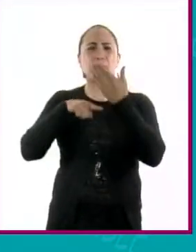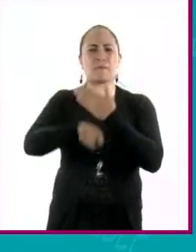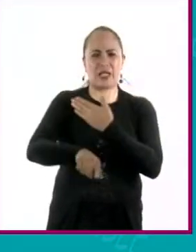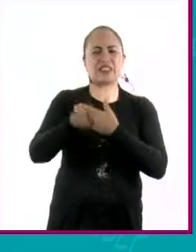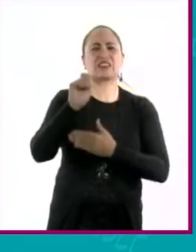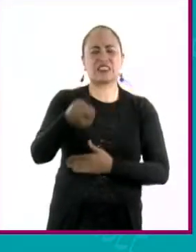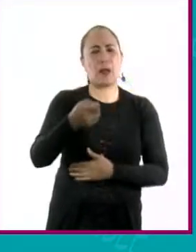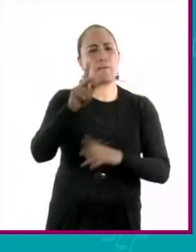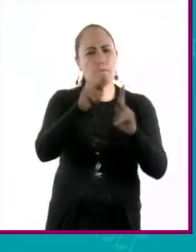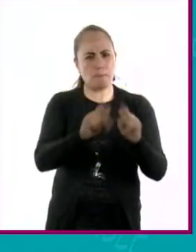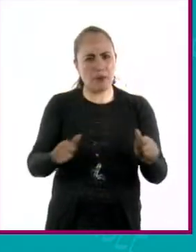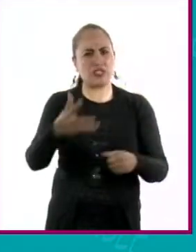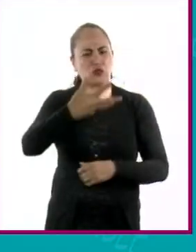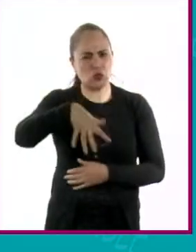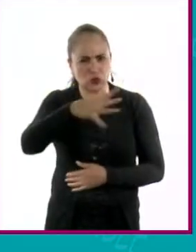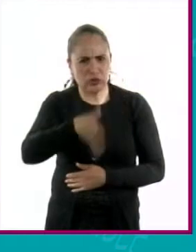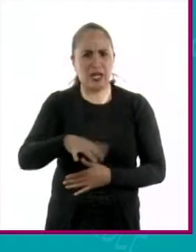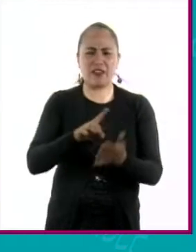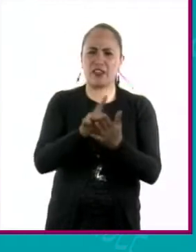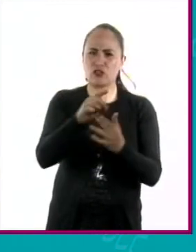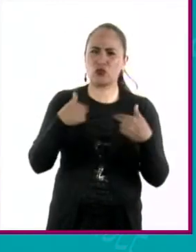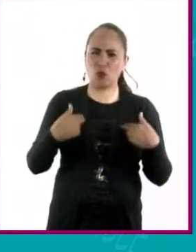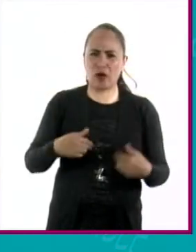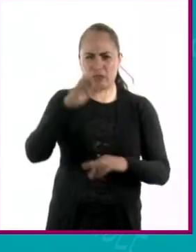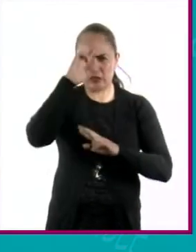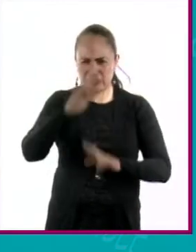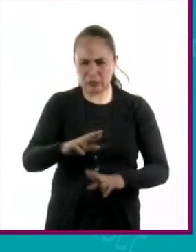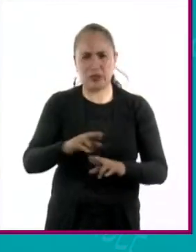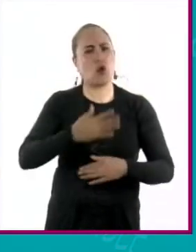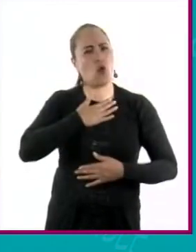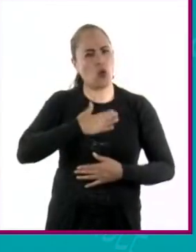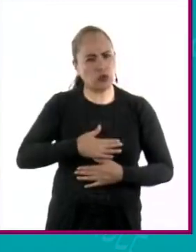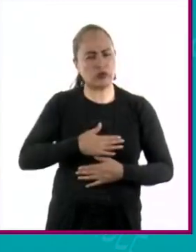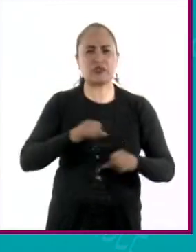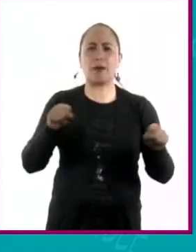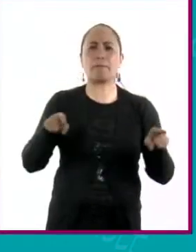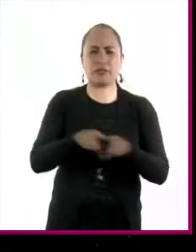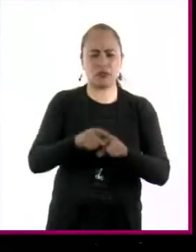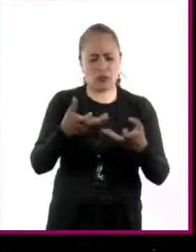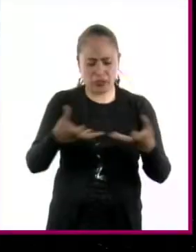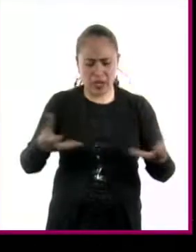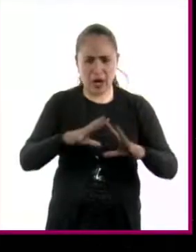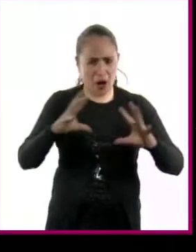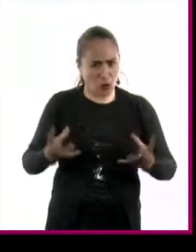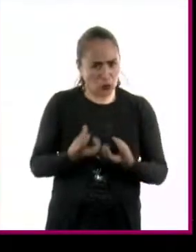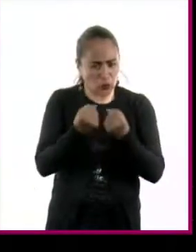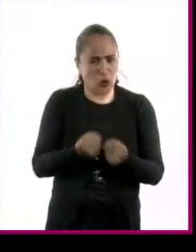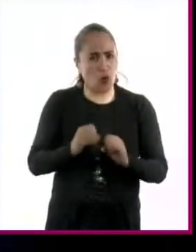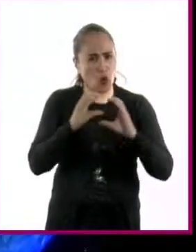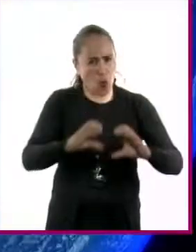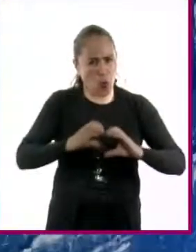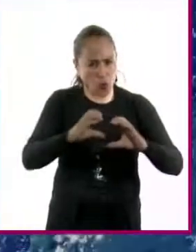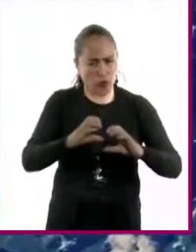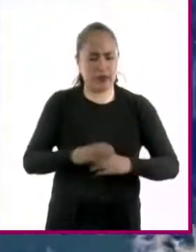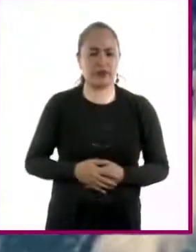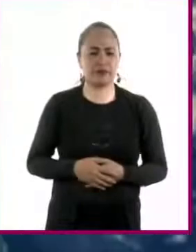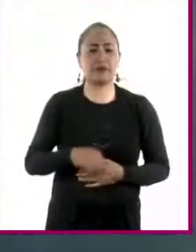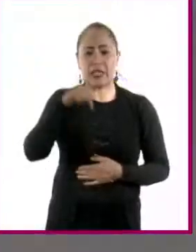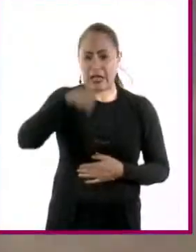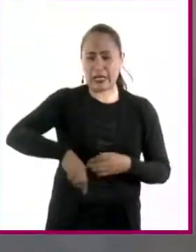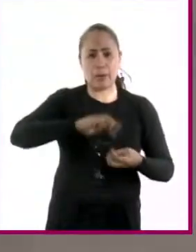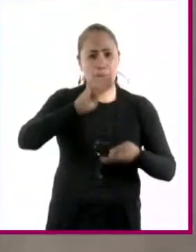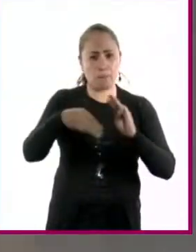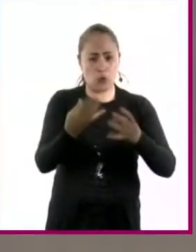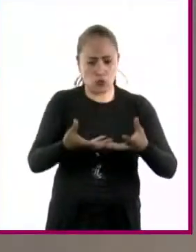la paz, el respeto a los derechos humanos, la justicia y también la salvaguarda de la tierra. Se puso mucho énfasis en que el planeta es